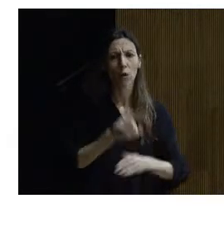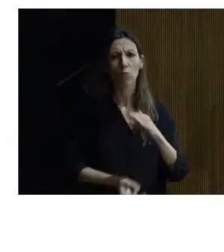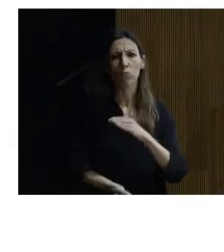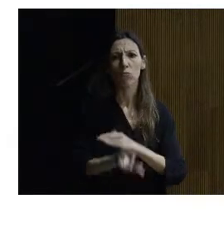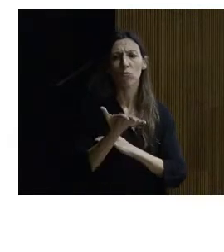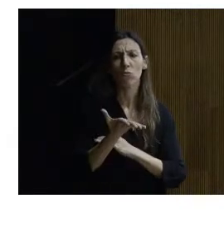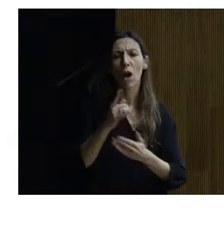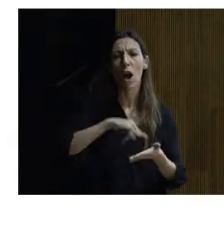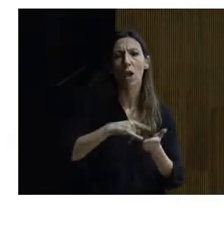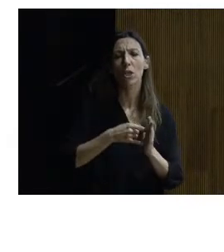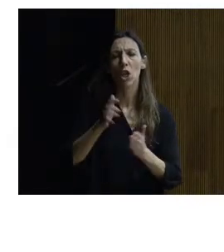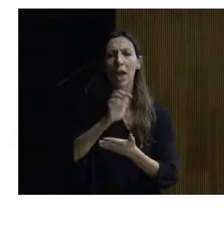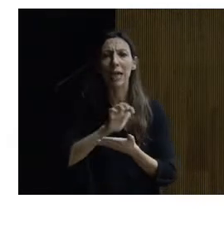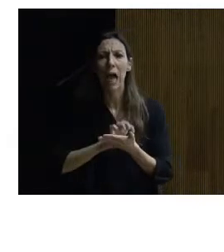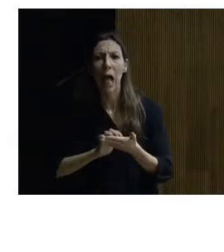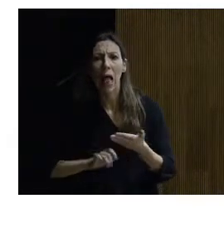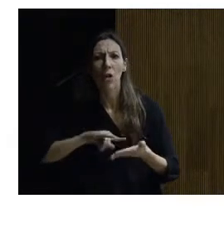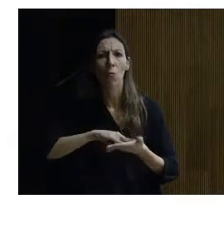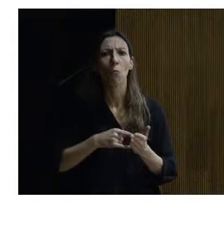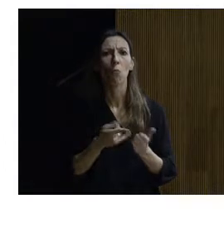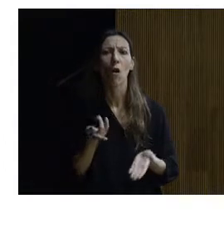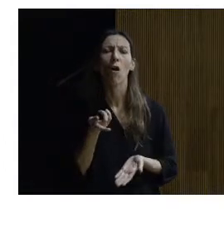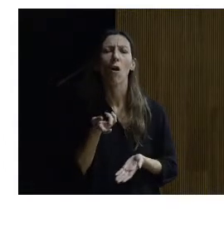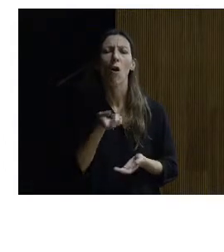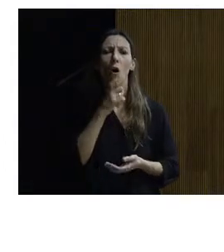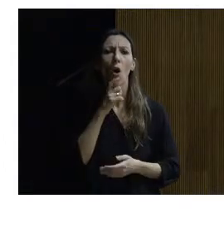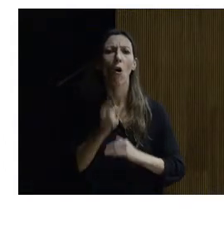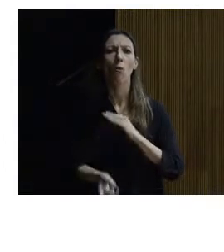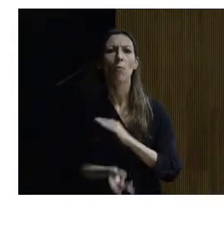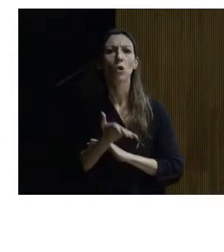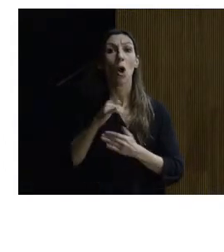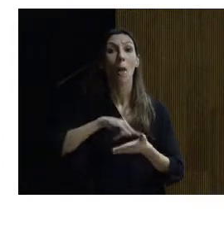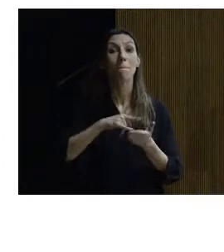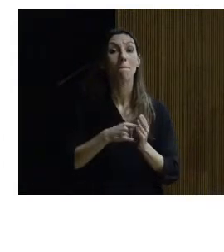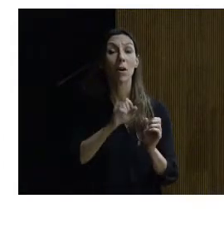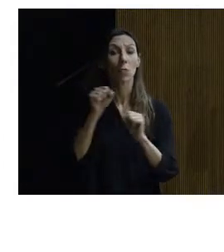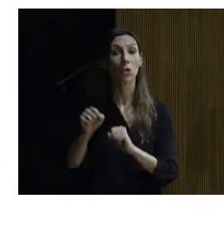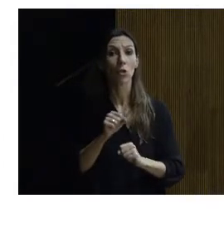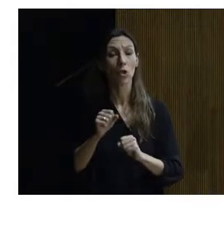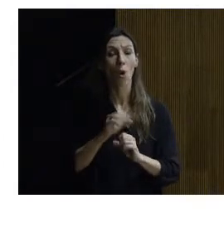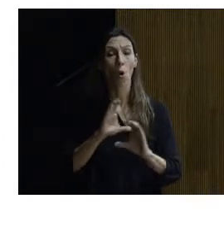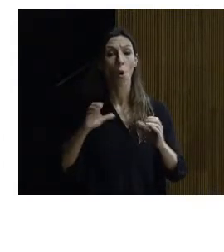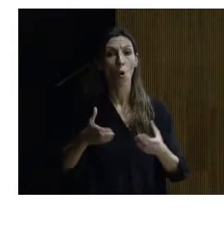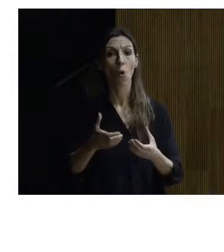del plan se está redactando un plan de protección del conjunto histórico artístico